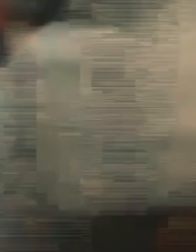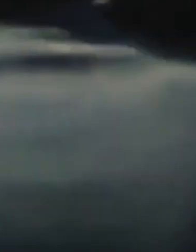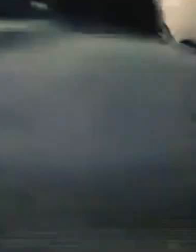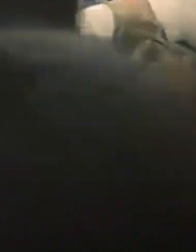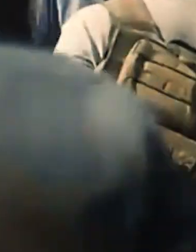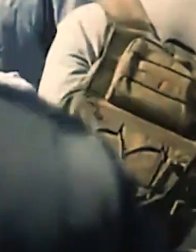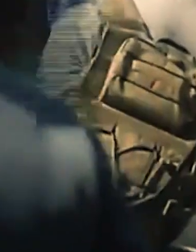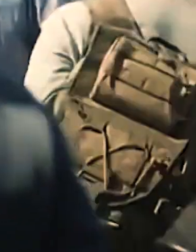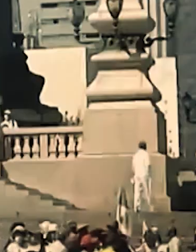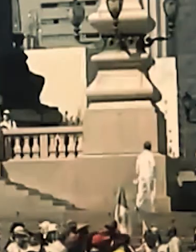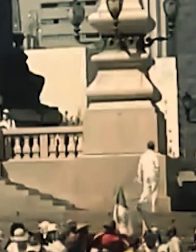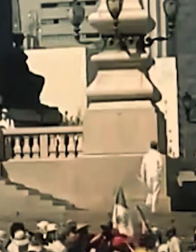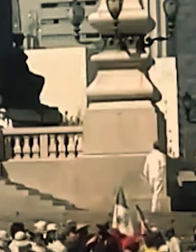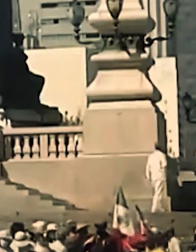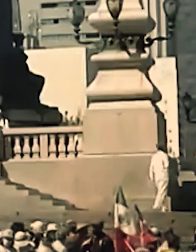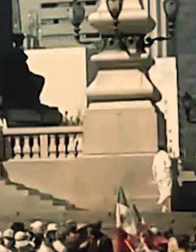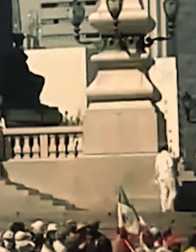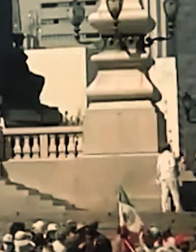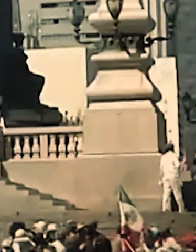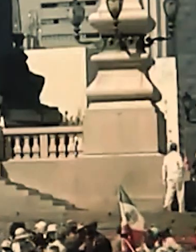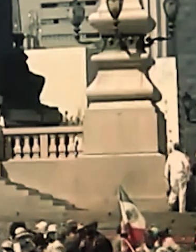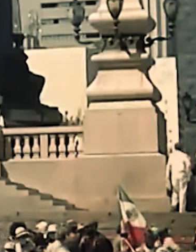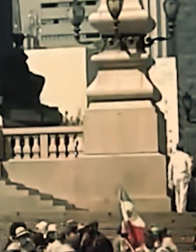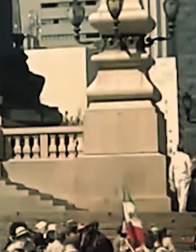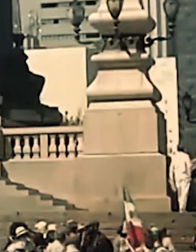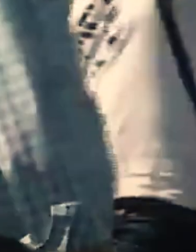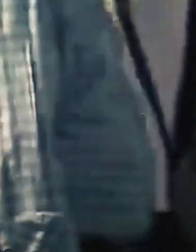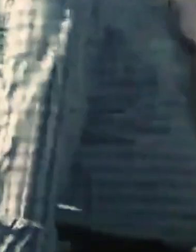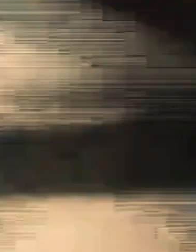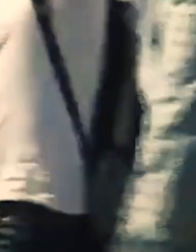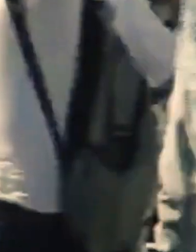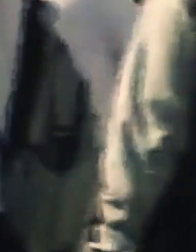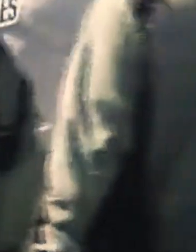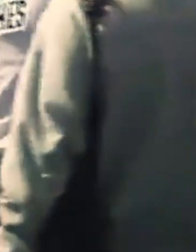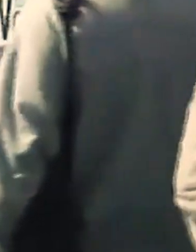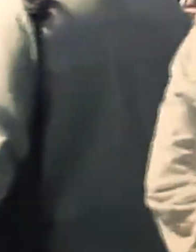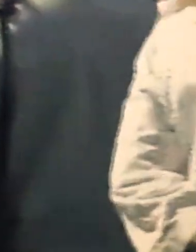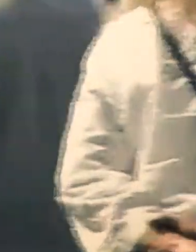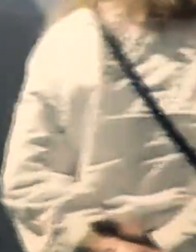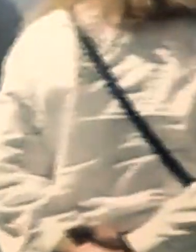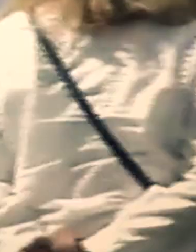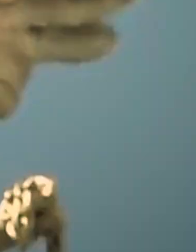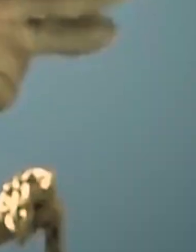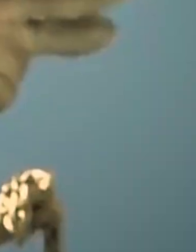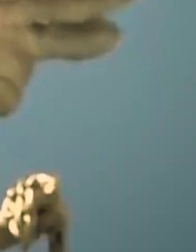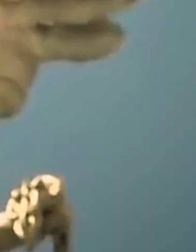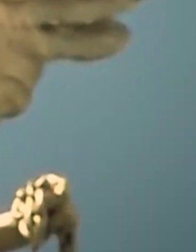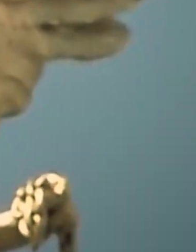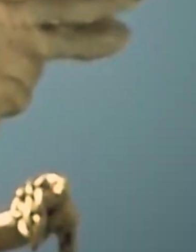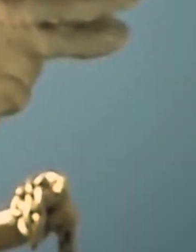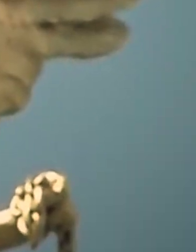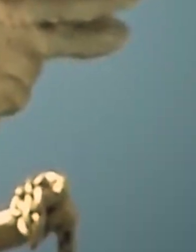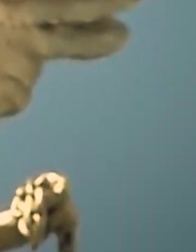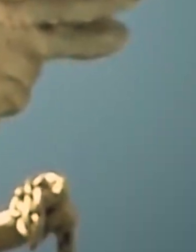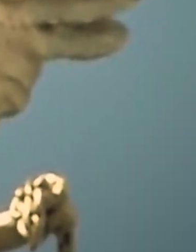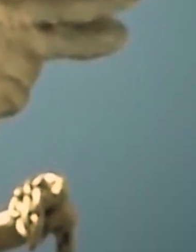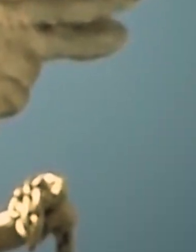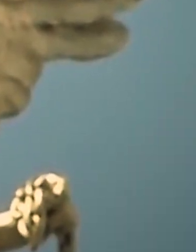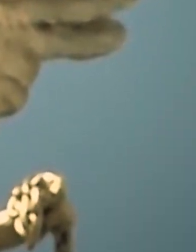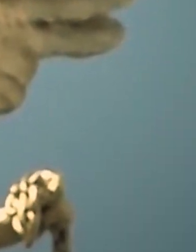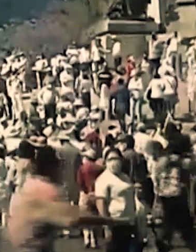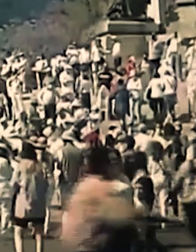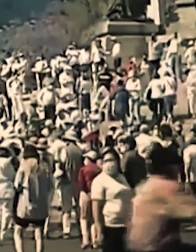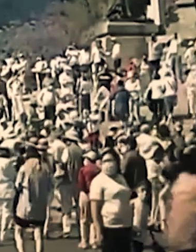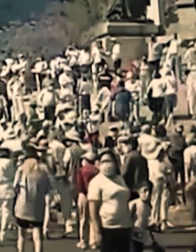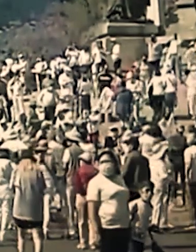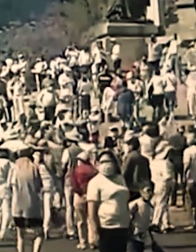La libre manifestación es un derecho conquistado por los mexicanos, por lo que quienes participen en la marcha el próximo domingo tendrán todas